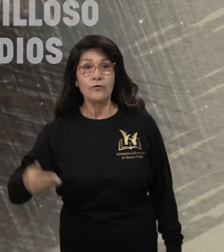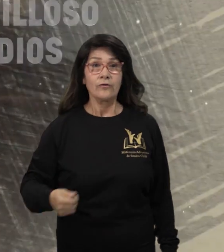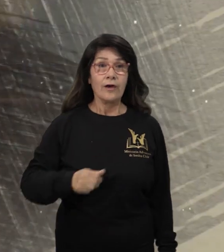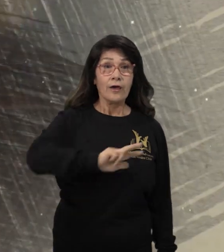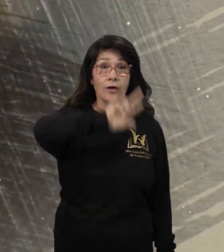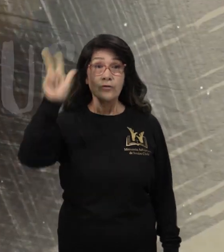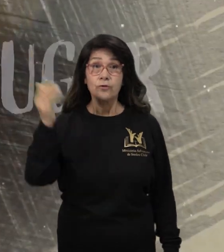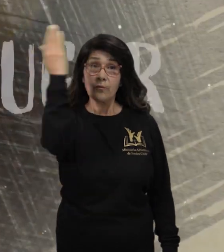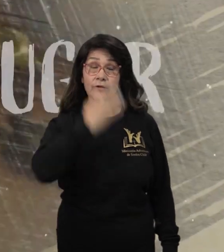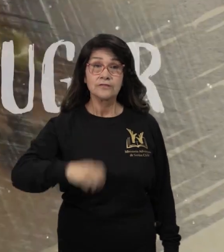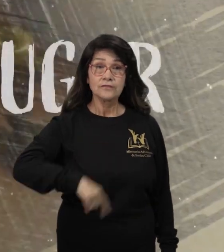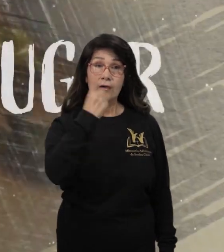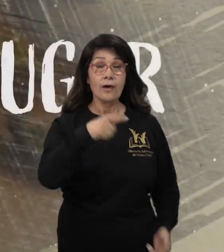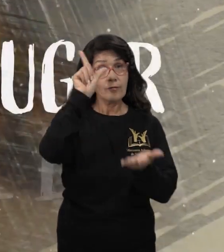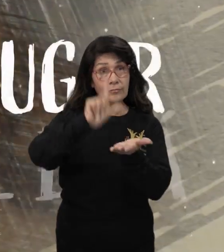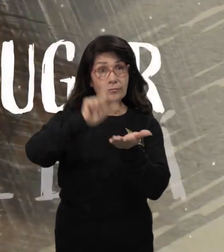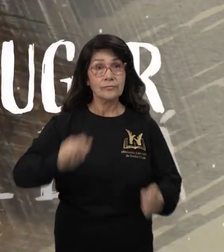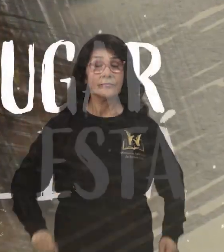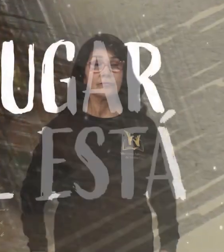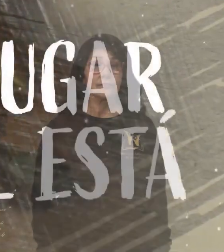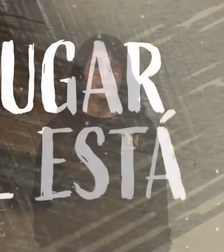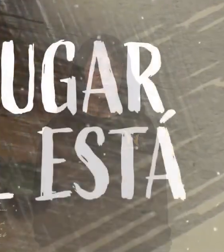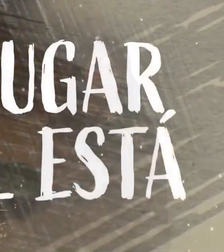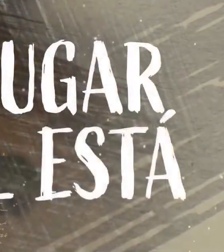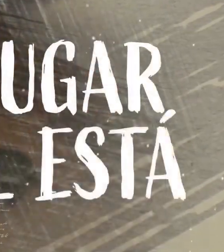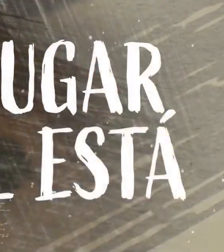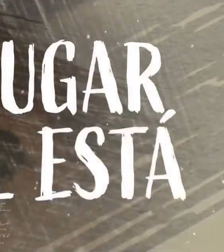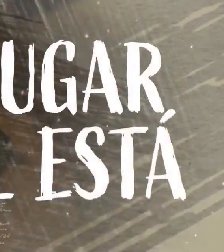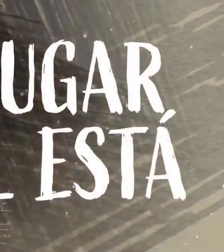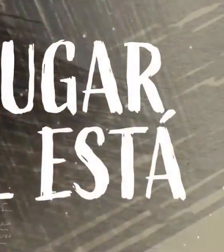Dios simplemente porque el primer lugar es donde Él está.